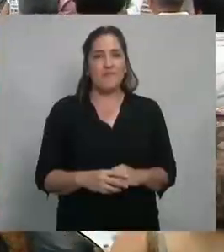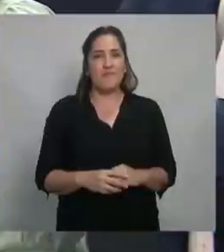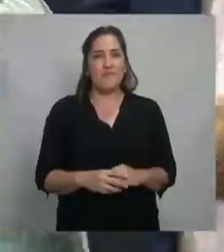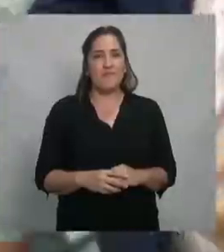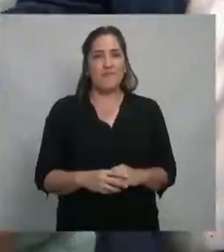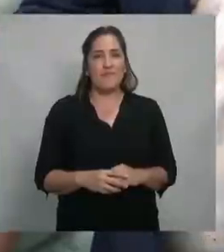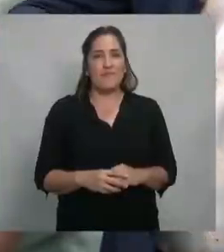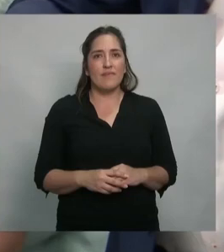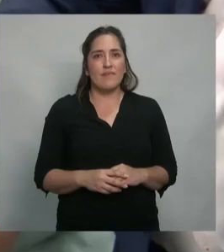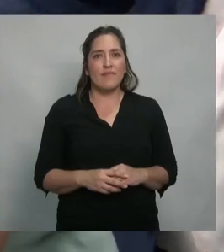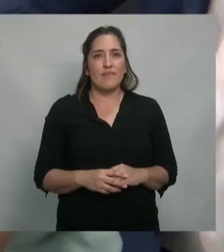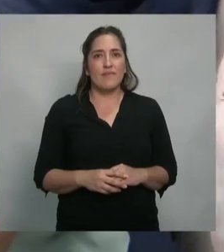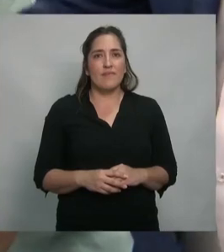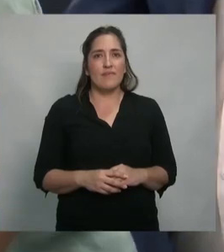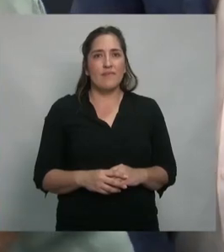gracias